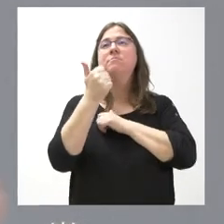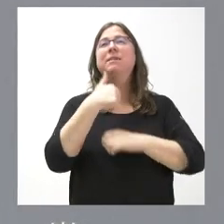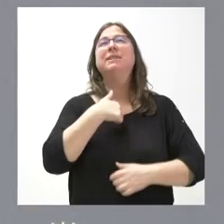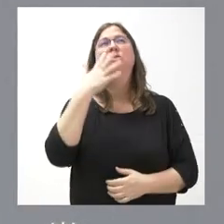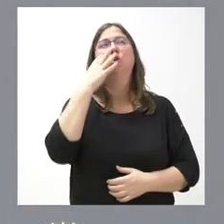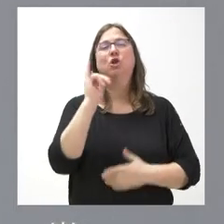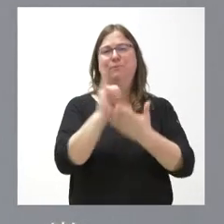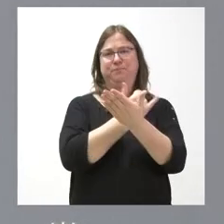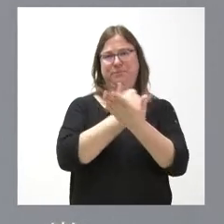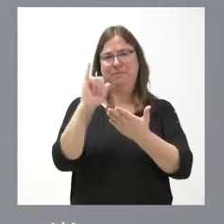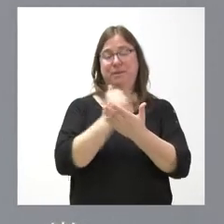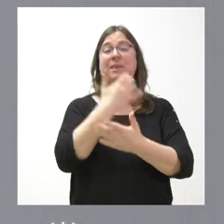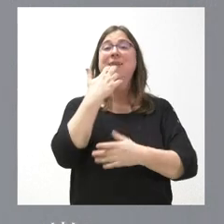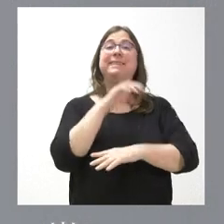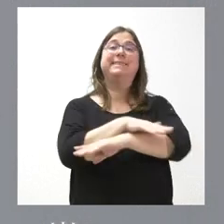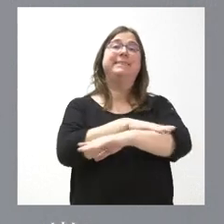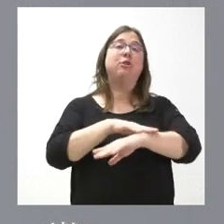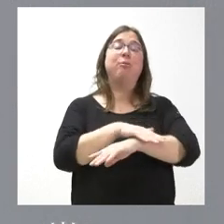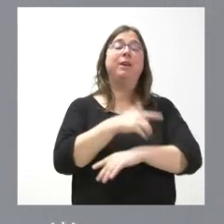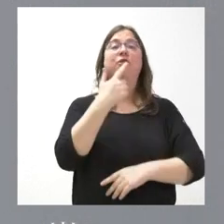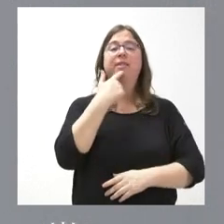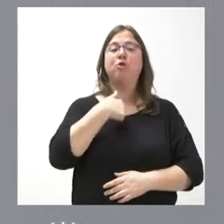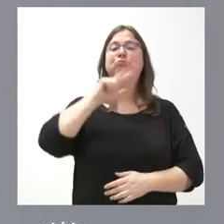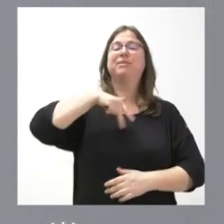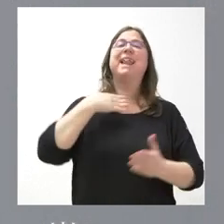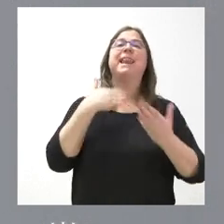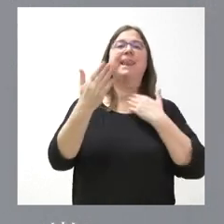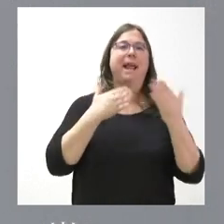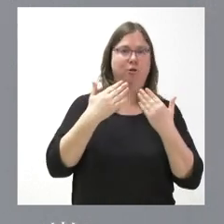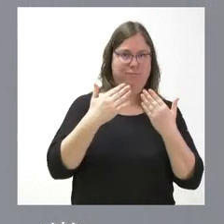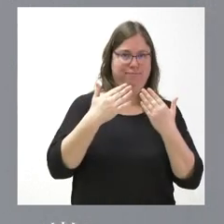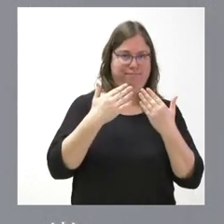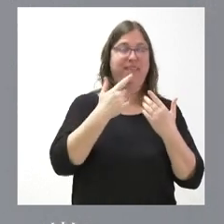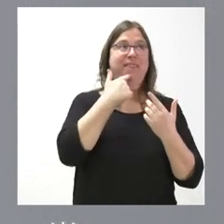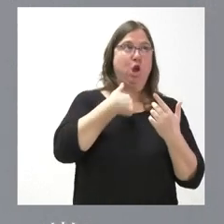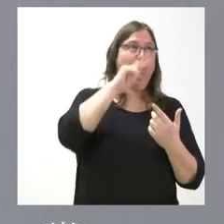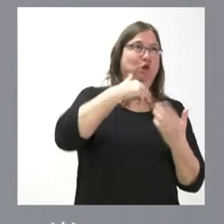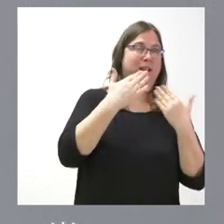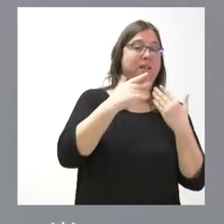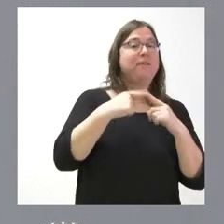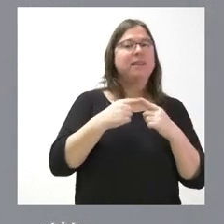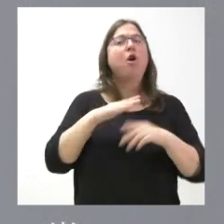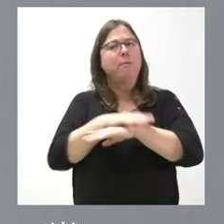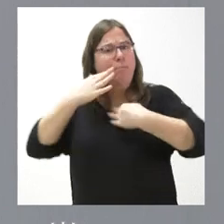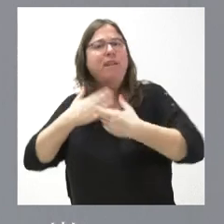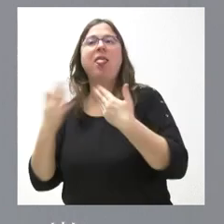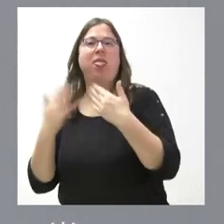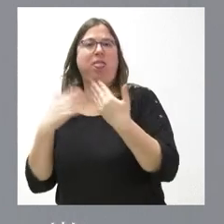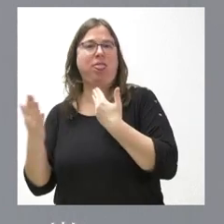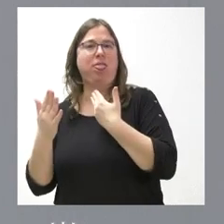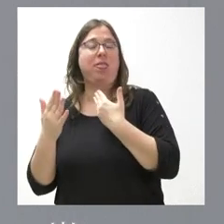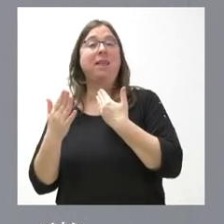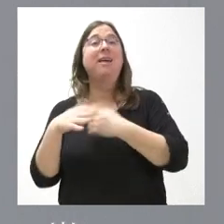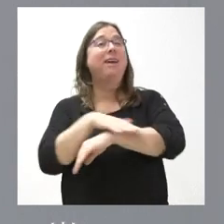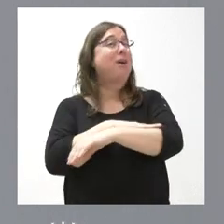distinguir claramente cuando un Gobierno dice que es dialogante de cuando un Gobierno dialoga. Yo creo que el Gobierno de España es el Gobierno que más